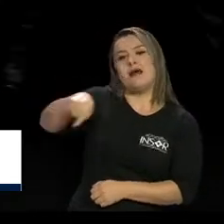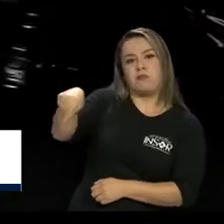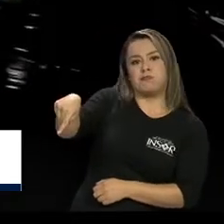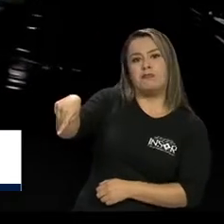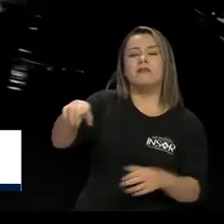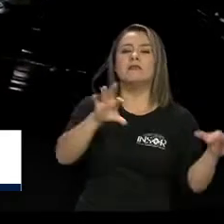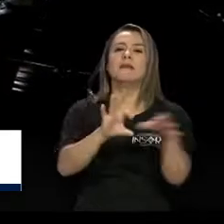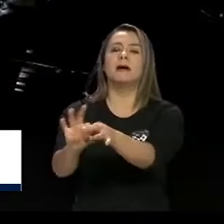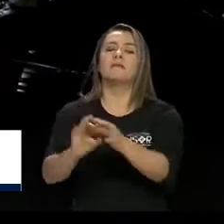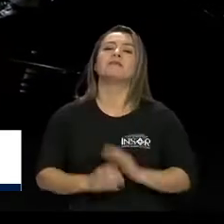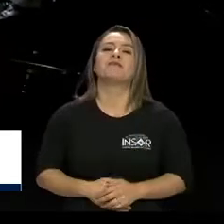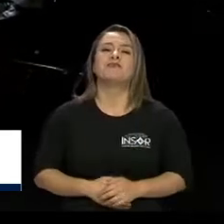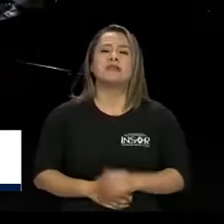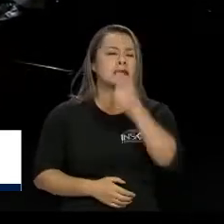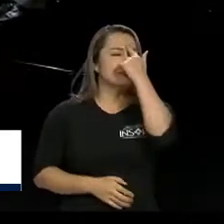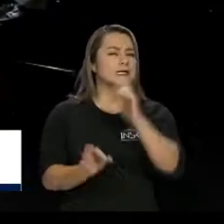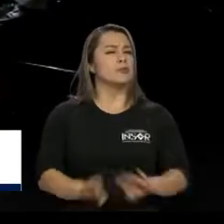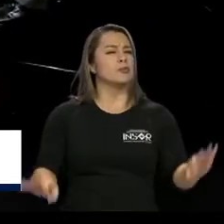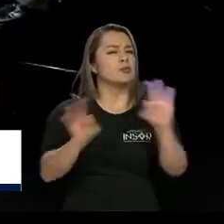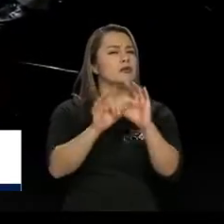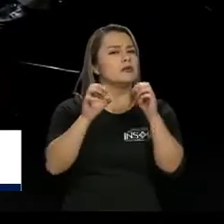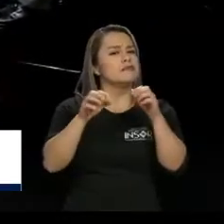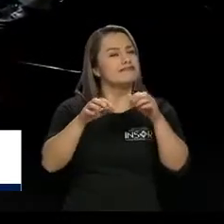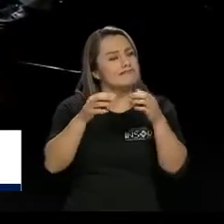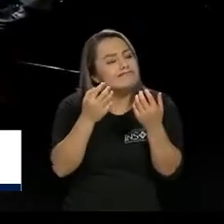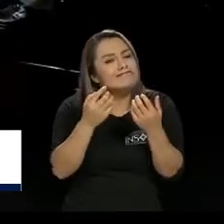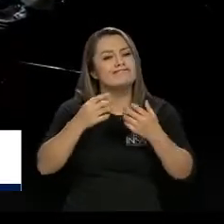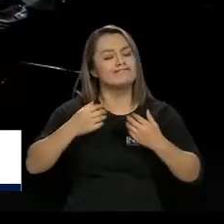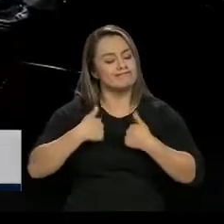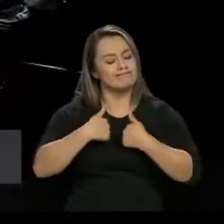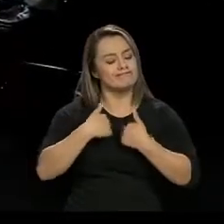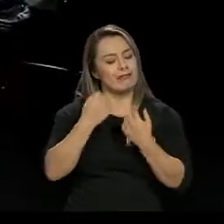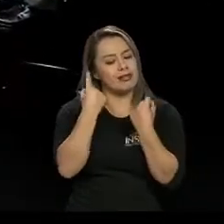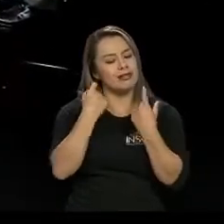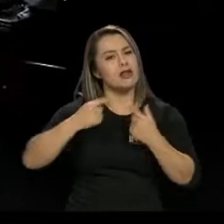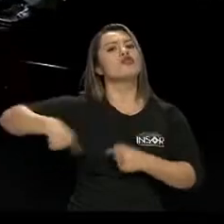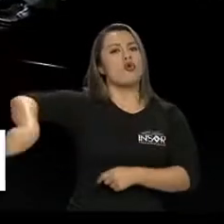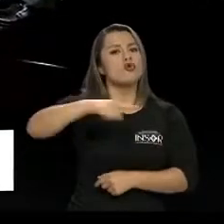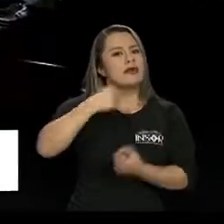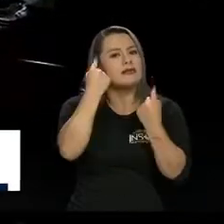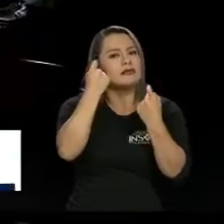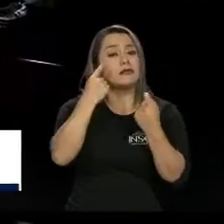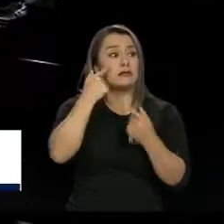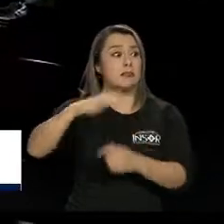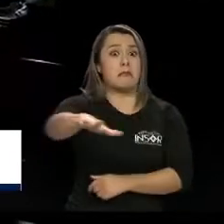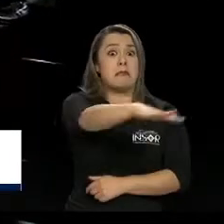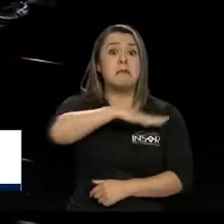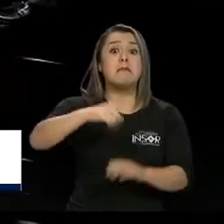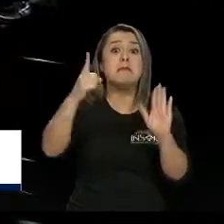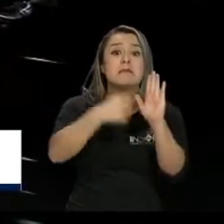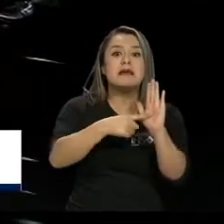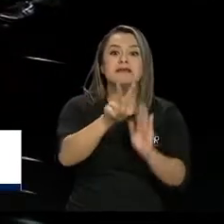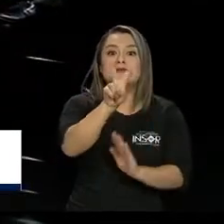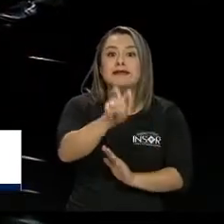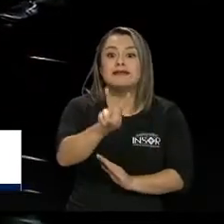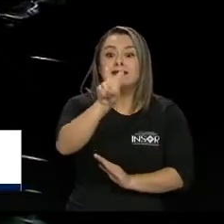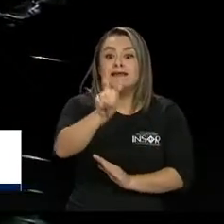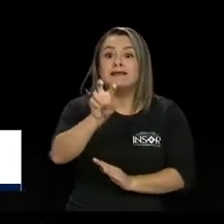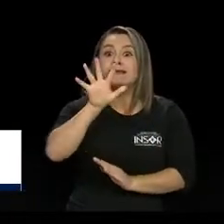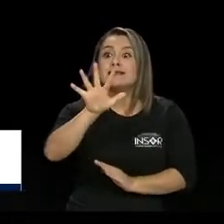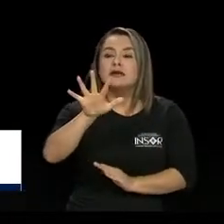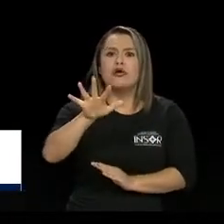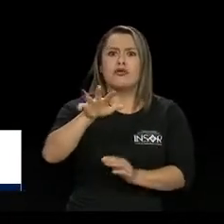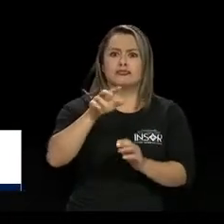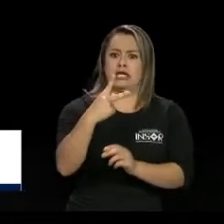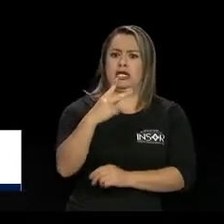también que nosotros entendamos que Bogotá es una ciudad que tiene cerca de 1.775 kilómetros cuadrados y que Bogotá